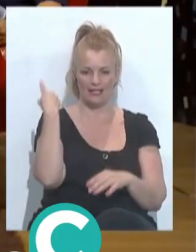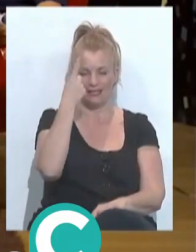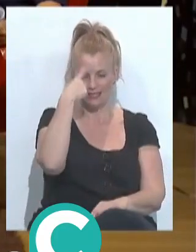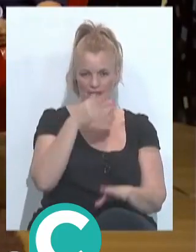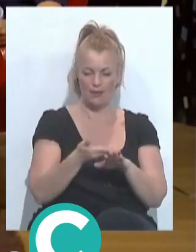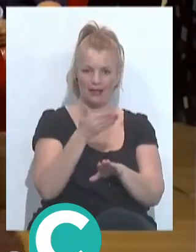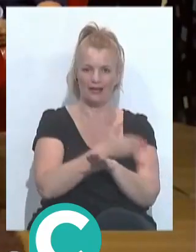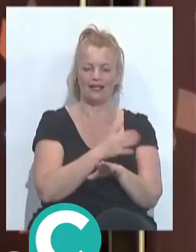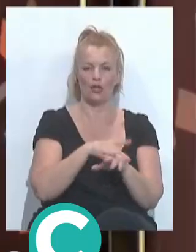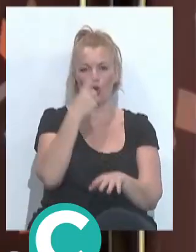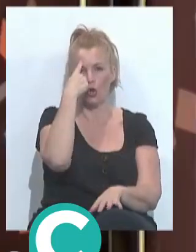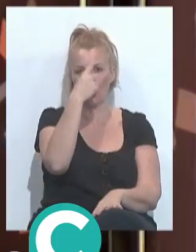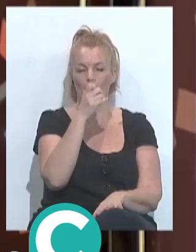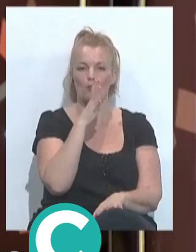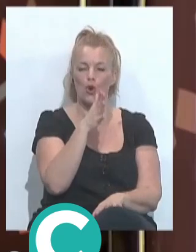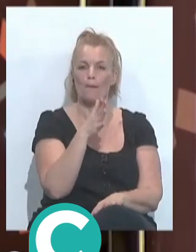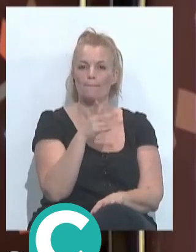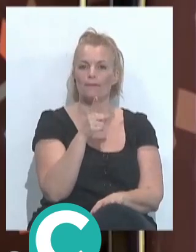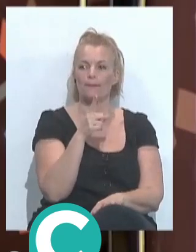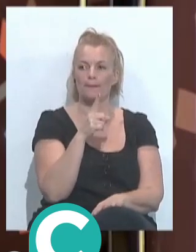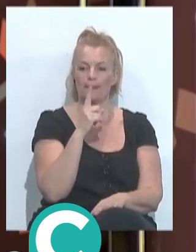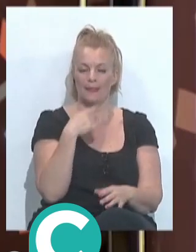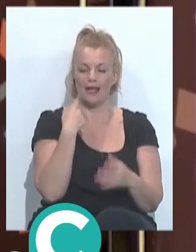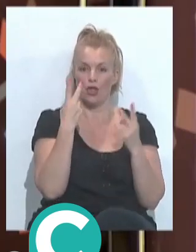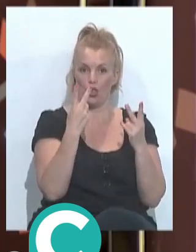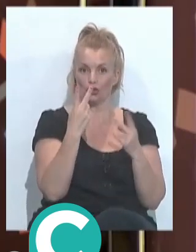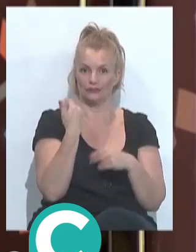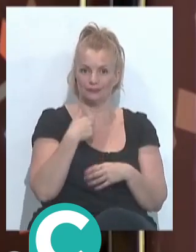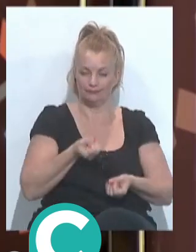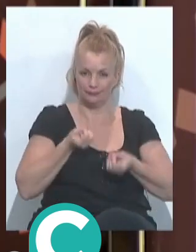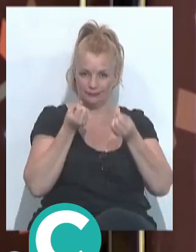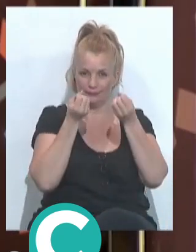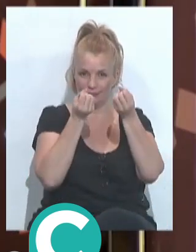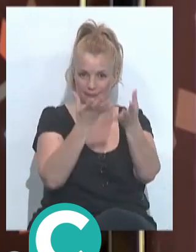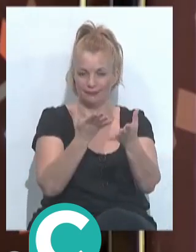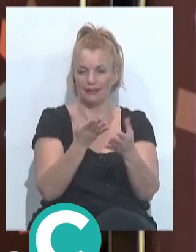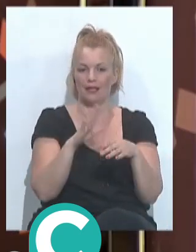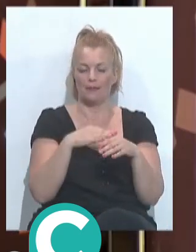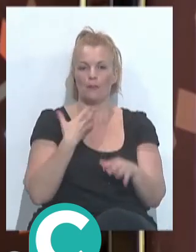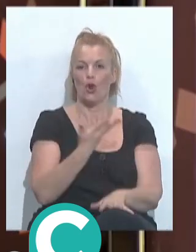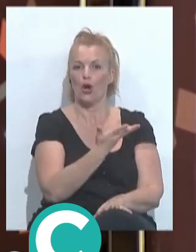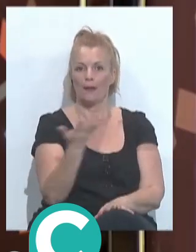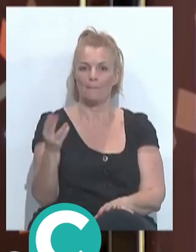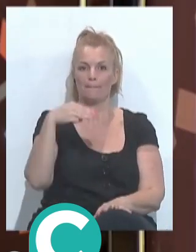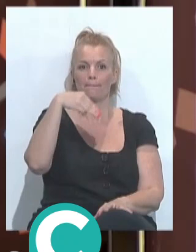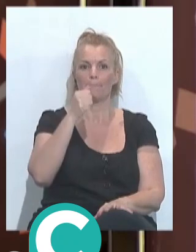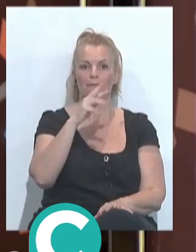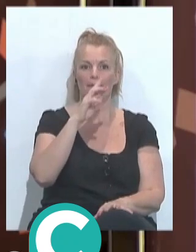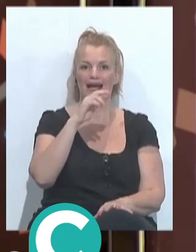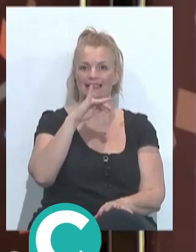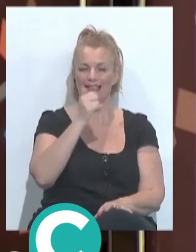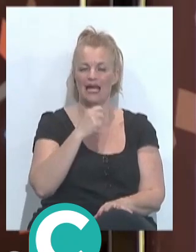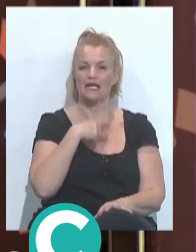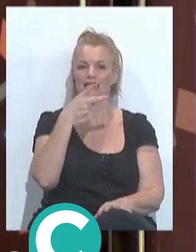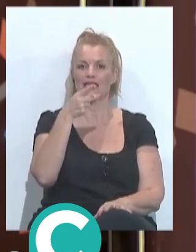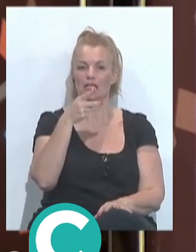además de antemano lógicamente uno porque los dos lo habían anunciado abiertamente tanto la comparsa matria segundo premio